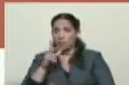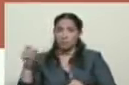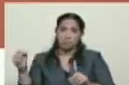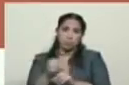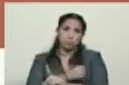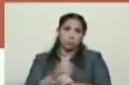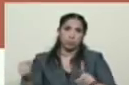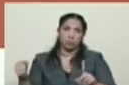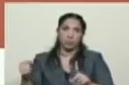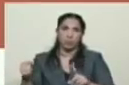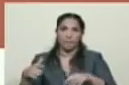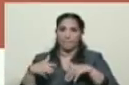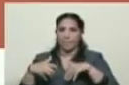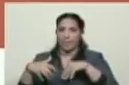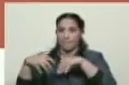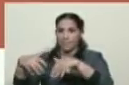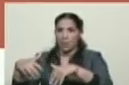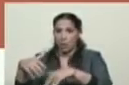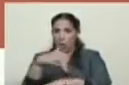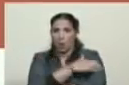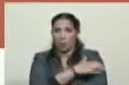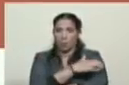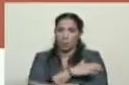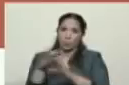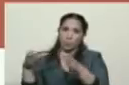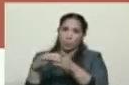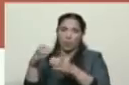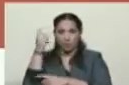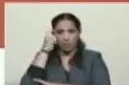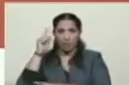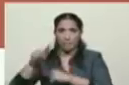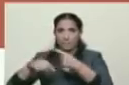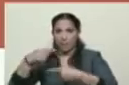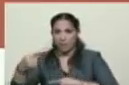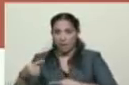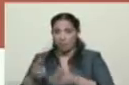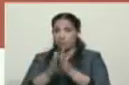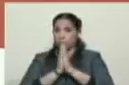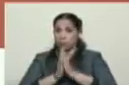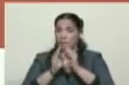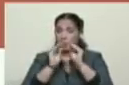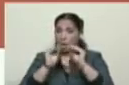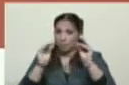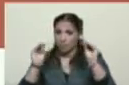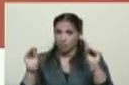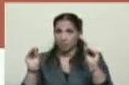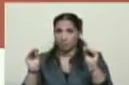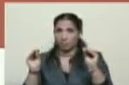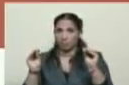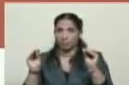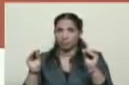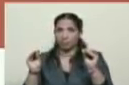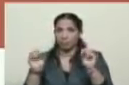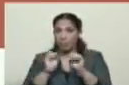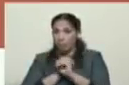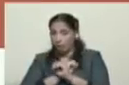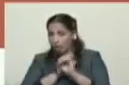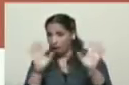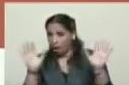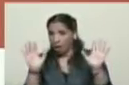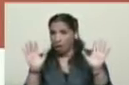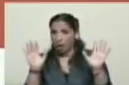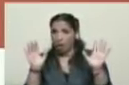en las manifestaciones opositoras del día de mañana. Queremos advertir también que están claramente